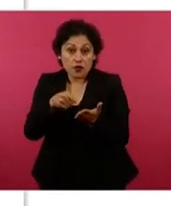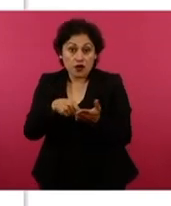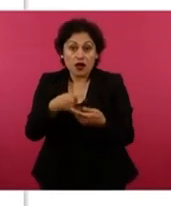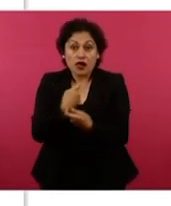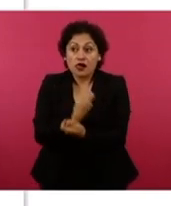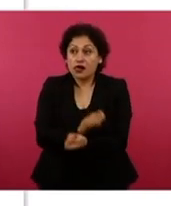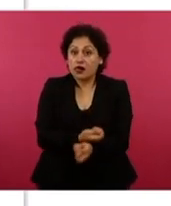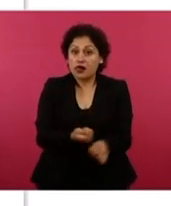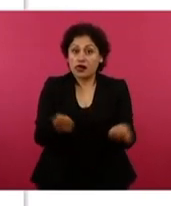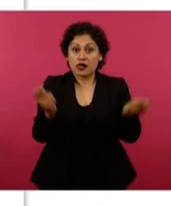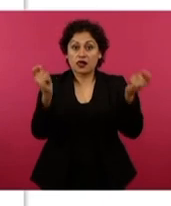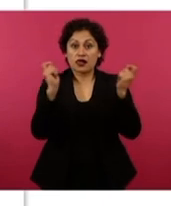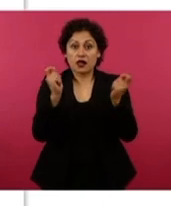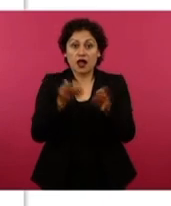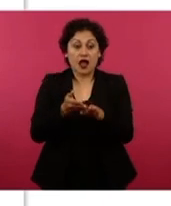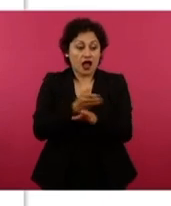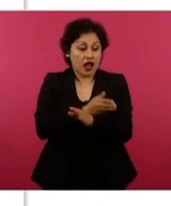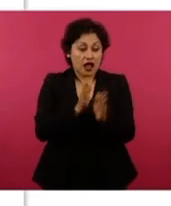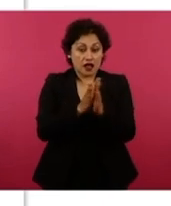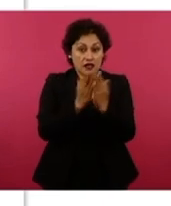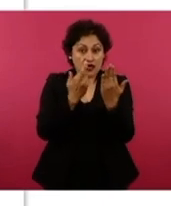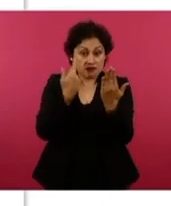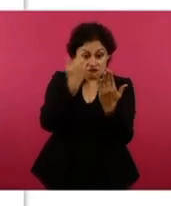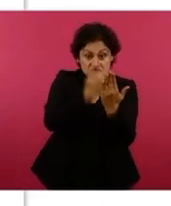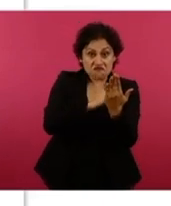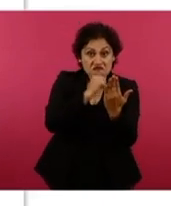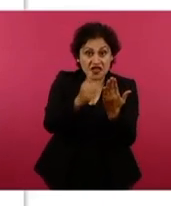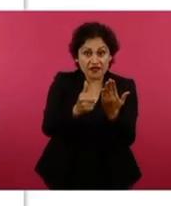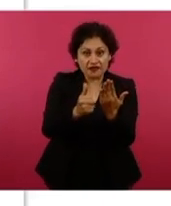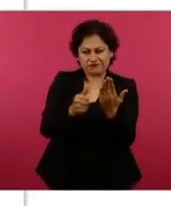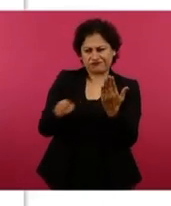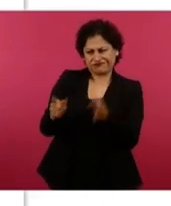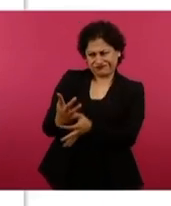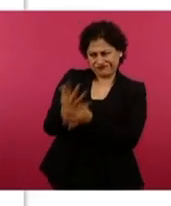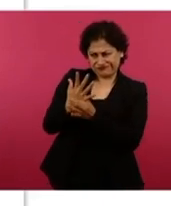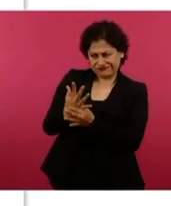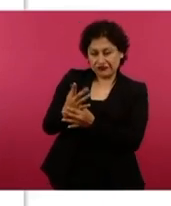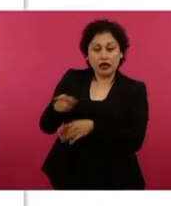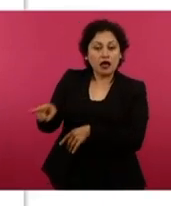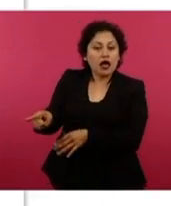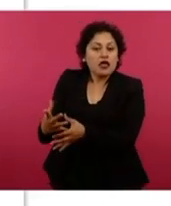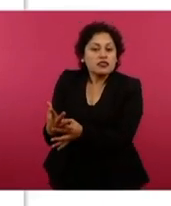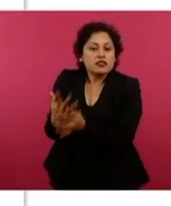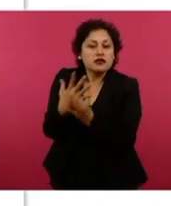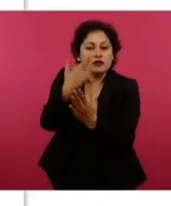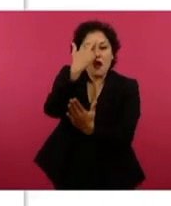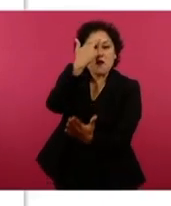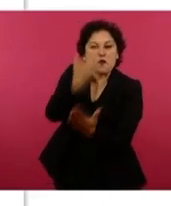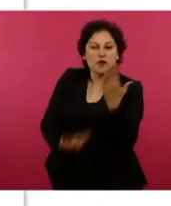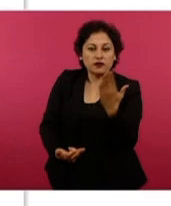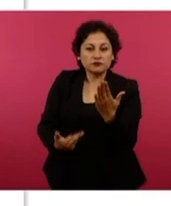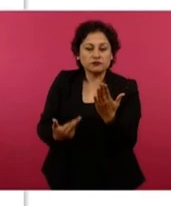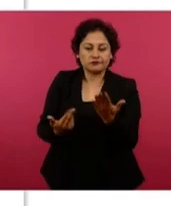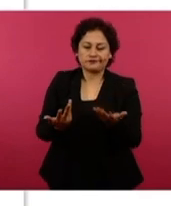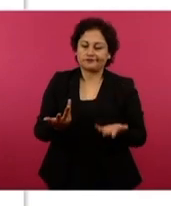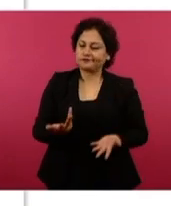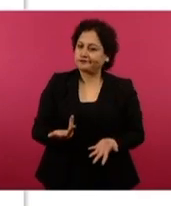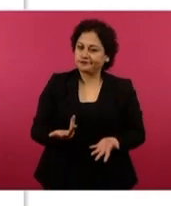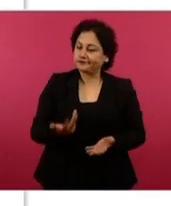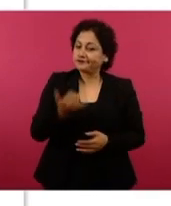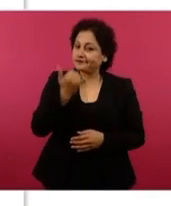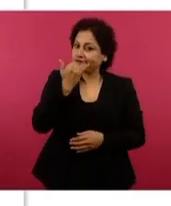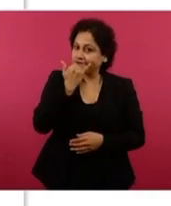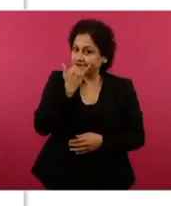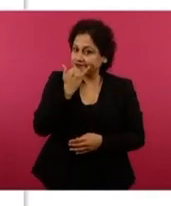revisión de sus contenidos, pasando por encima de la ley, dicen, como aseguraron en el noticiero Hechos